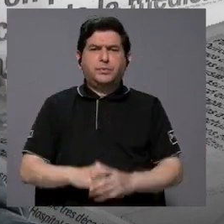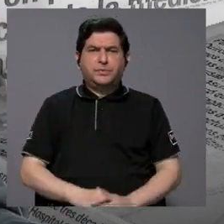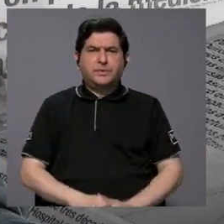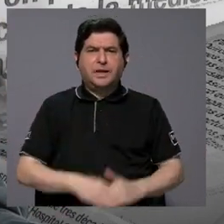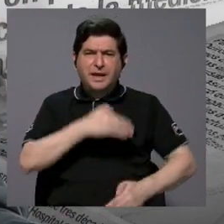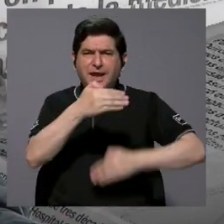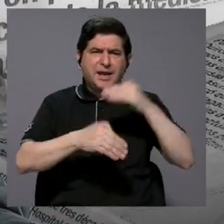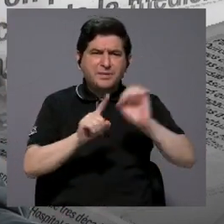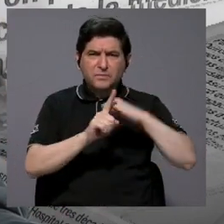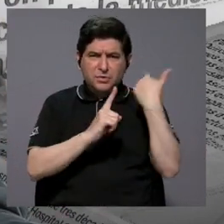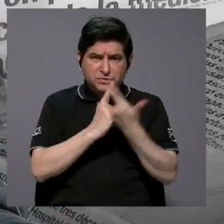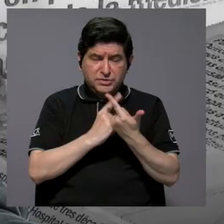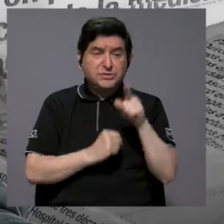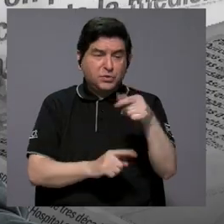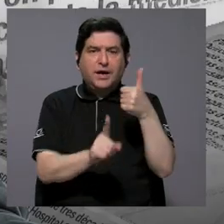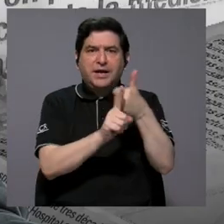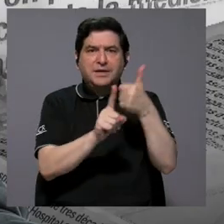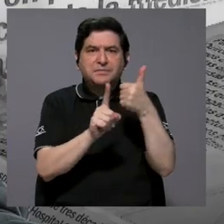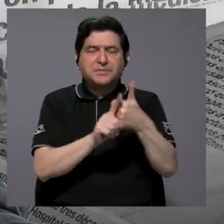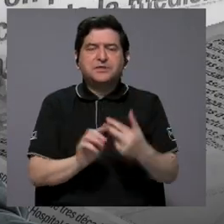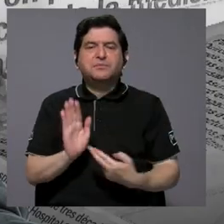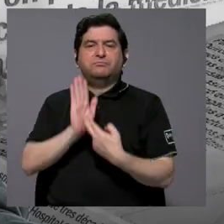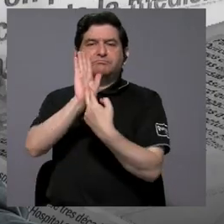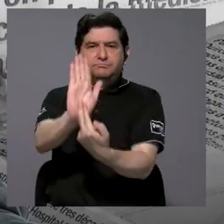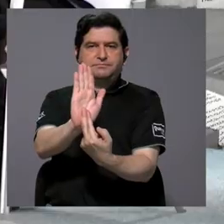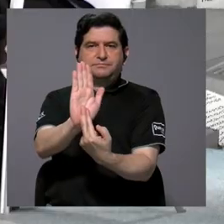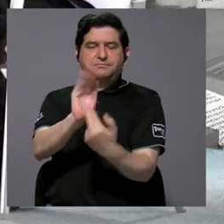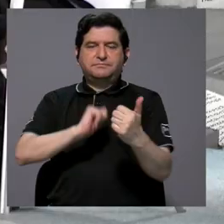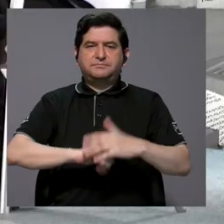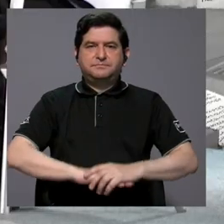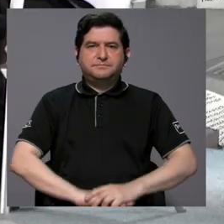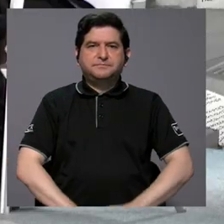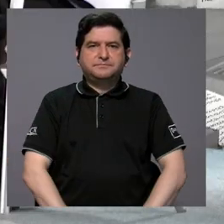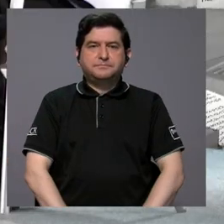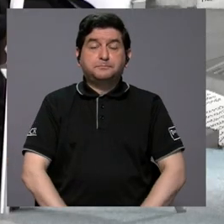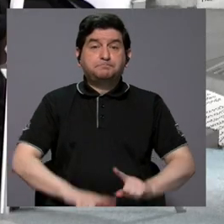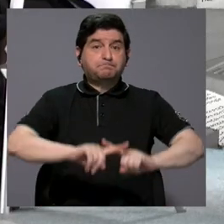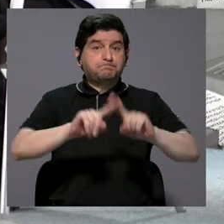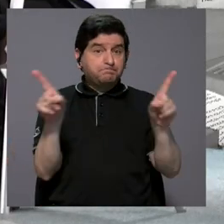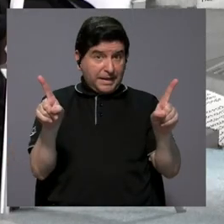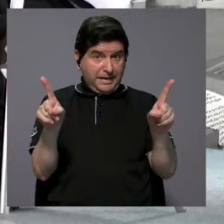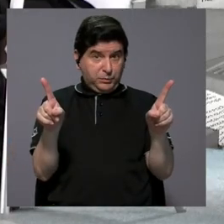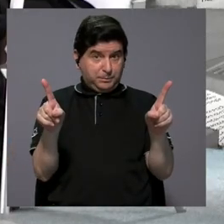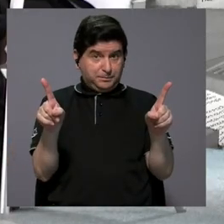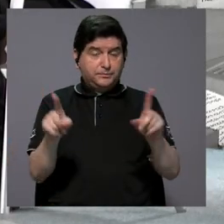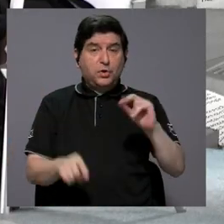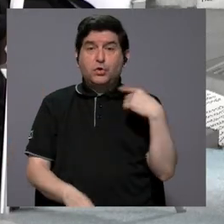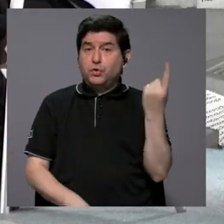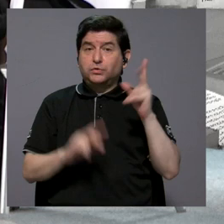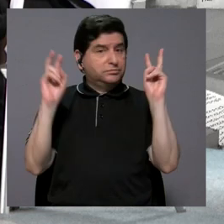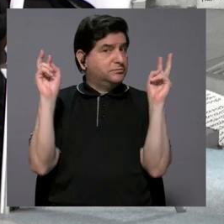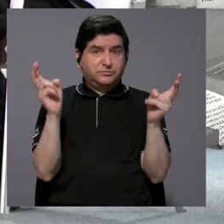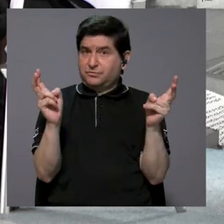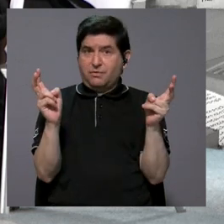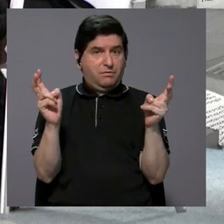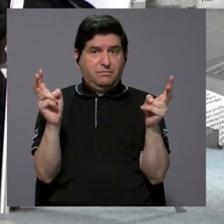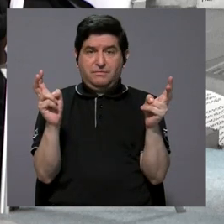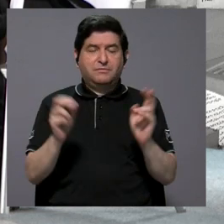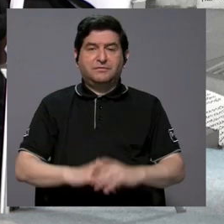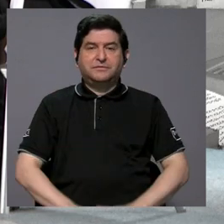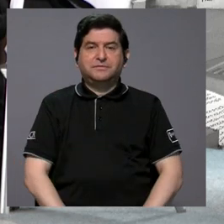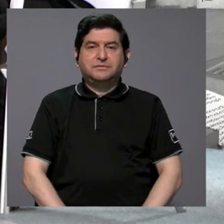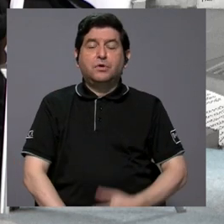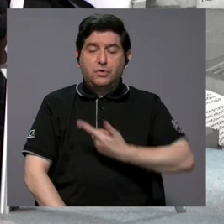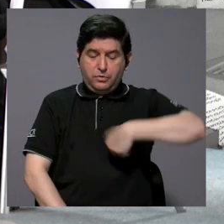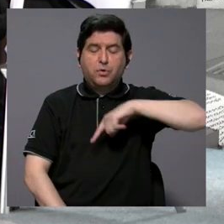complejización social se ve reflejada en las construcciones como tal. Sin embargo, no es el único tema. En realidad vamos